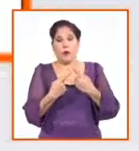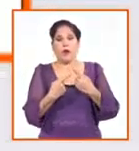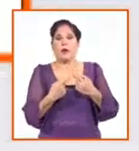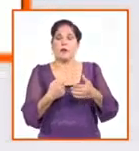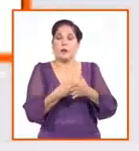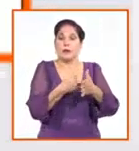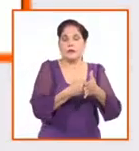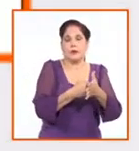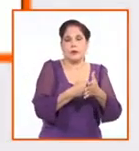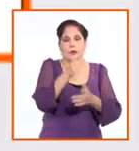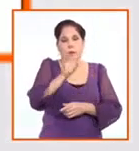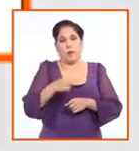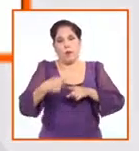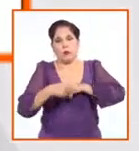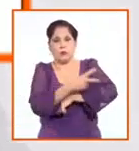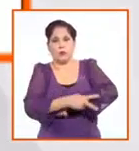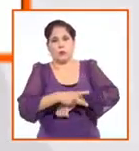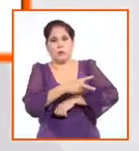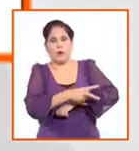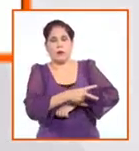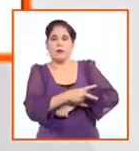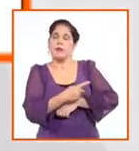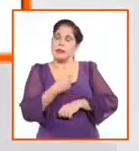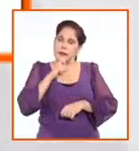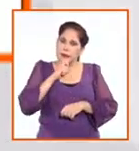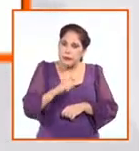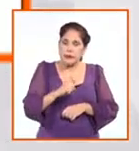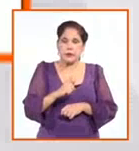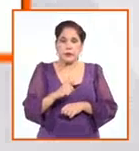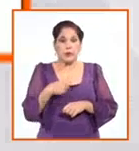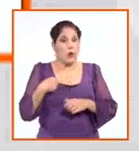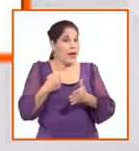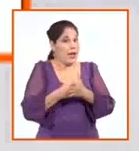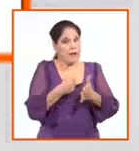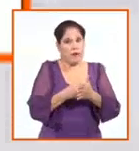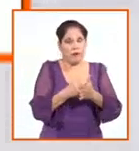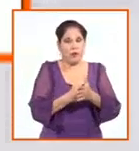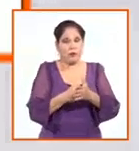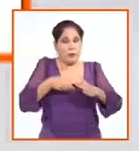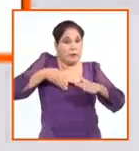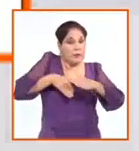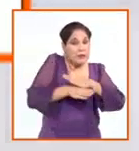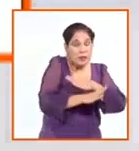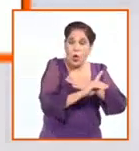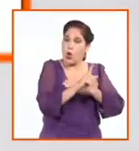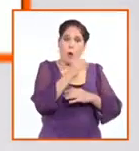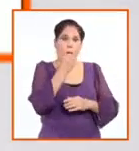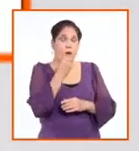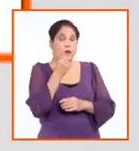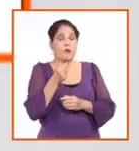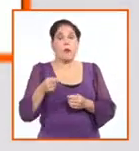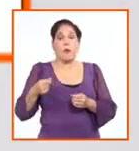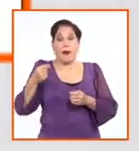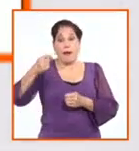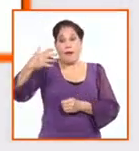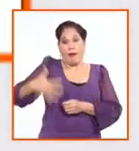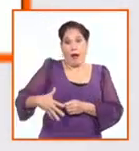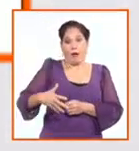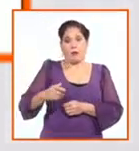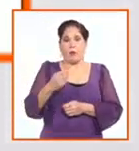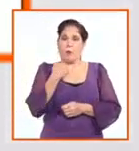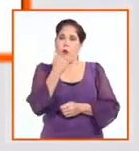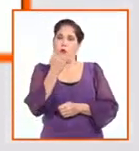irregular, lo enfrentan, y al enfrentar el tránsito irregular elevan los precios los traficantes.